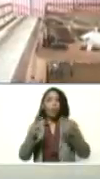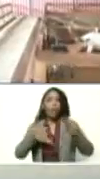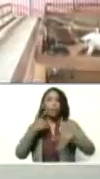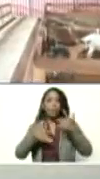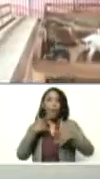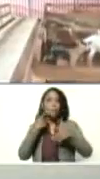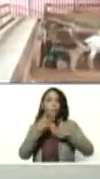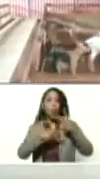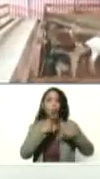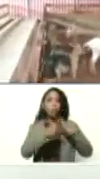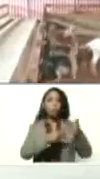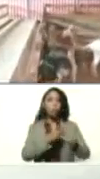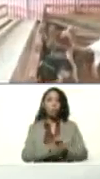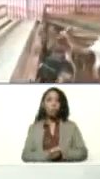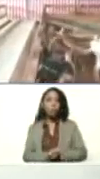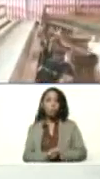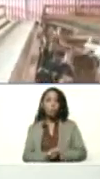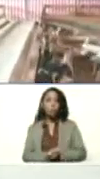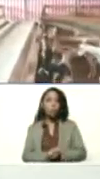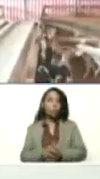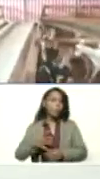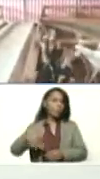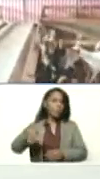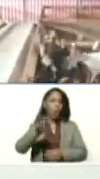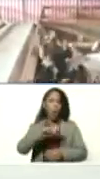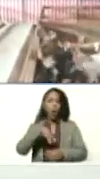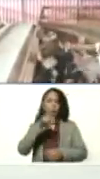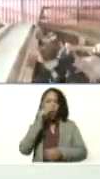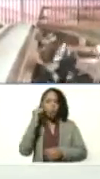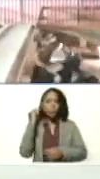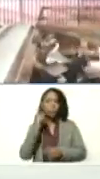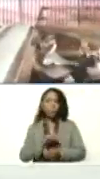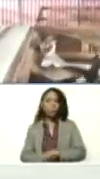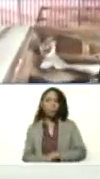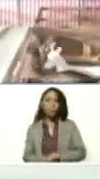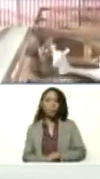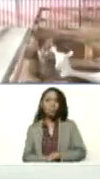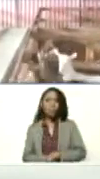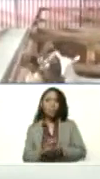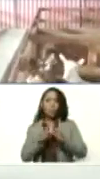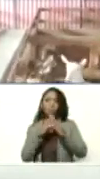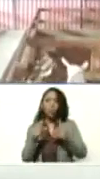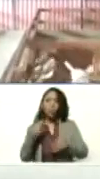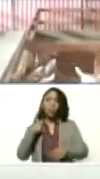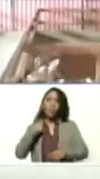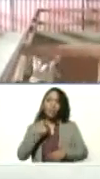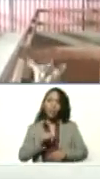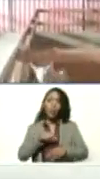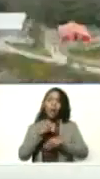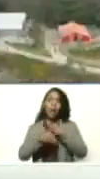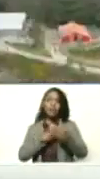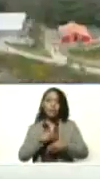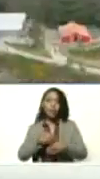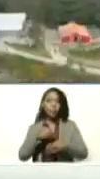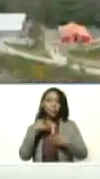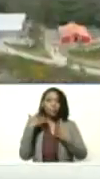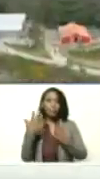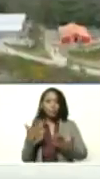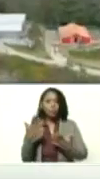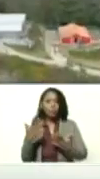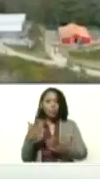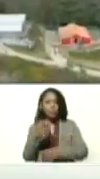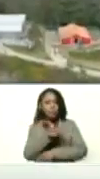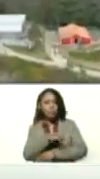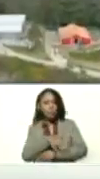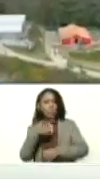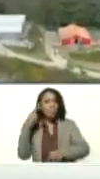productiva de todos de de todas todos tenemos que plantearnos donde